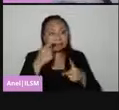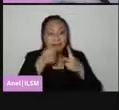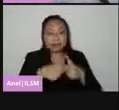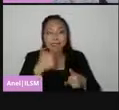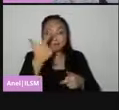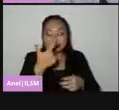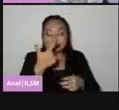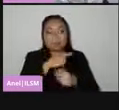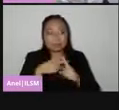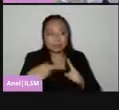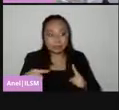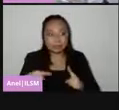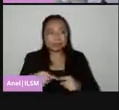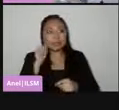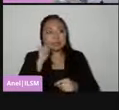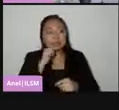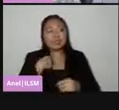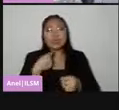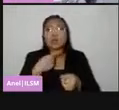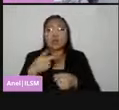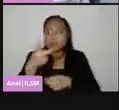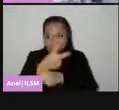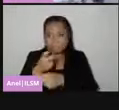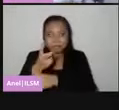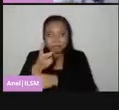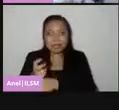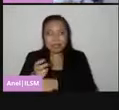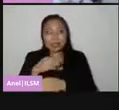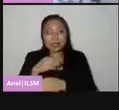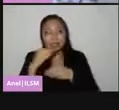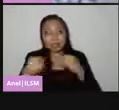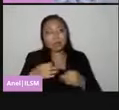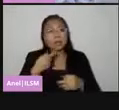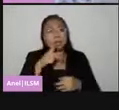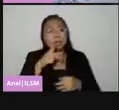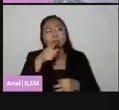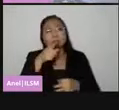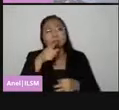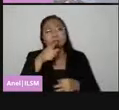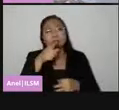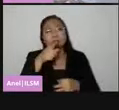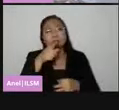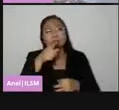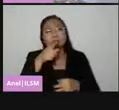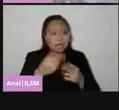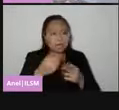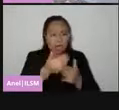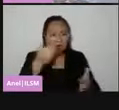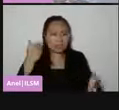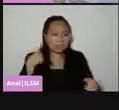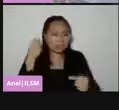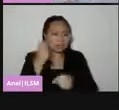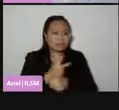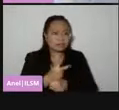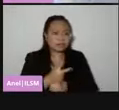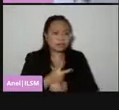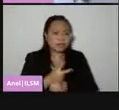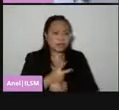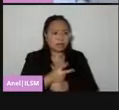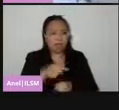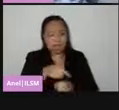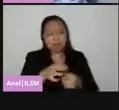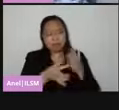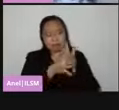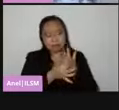Nosotros invitamos a nuestra fiesta electoral a nuestros invitados, pero imagínense que iniciamos la fiesta dos horas antes de lo que decía nuestra